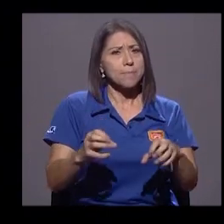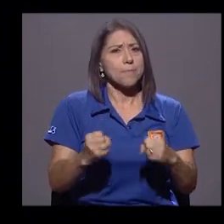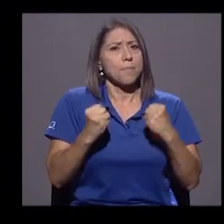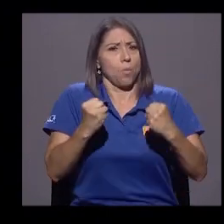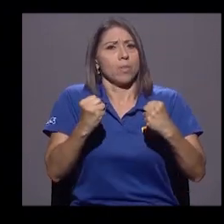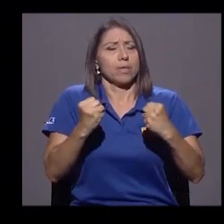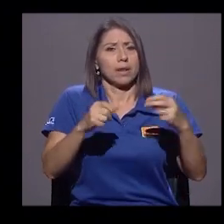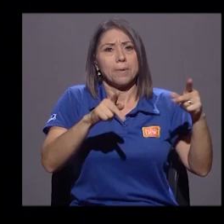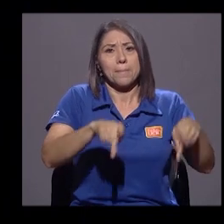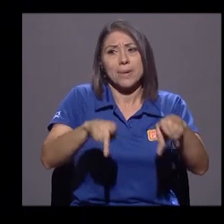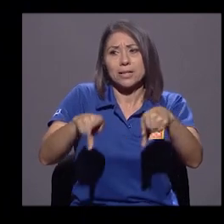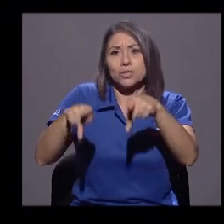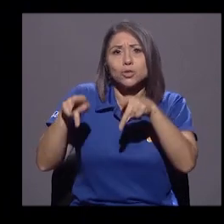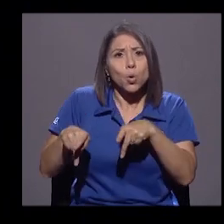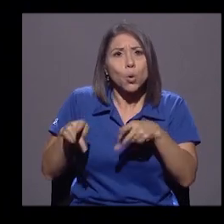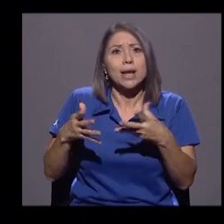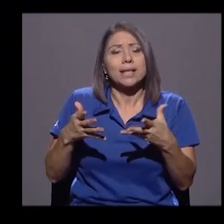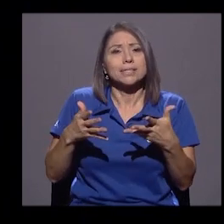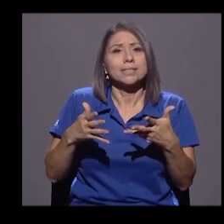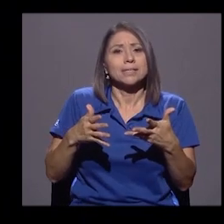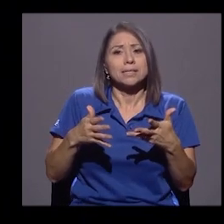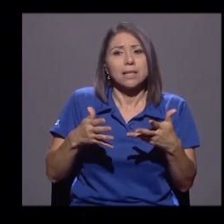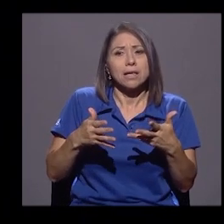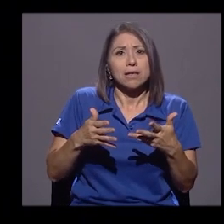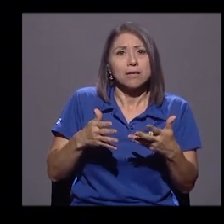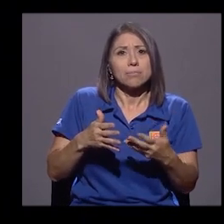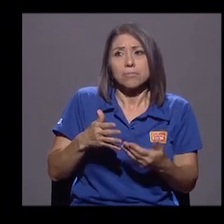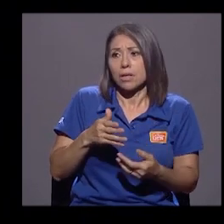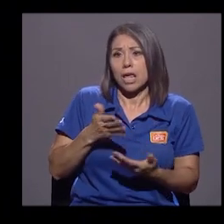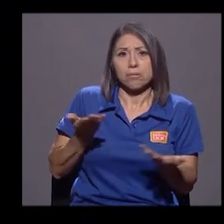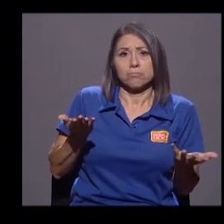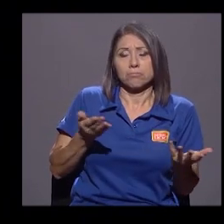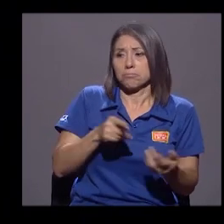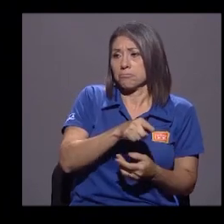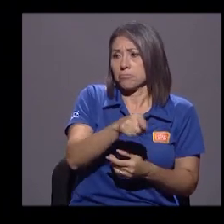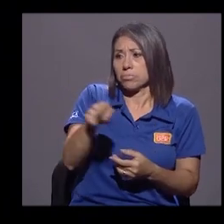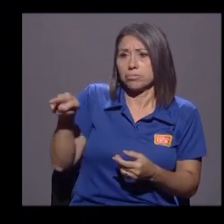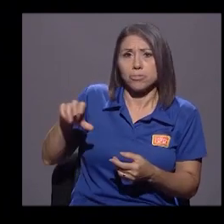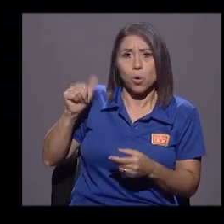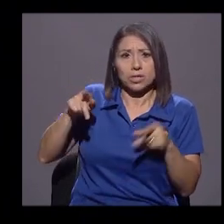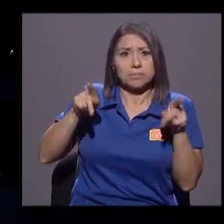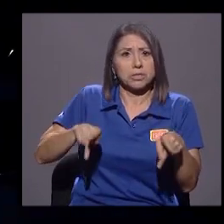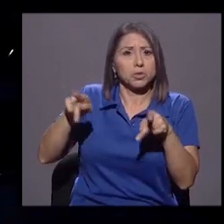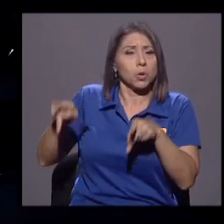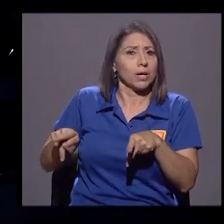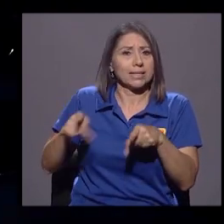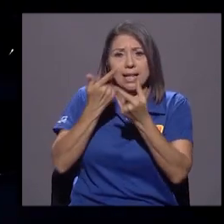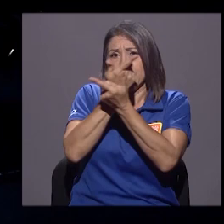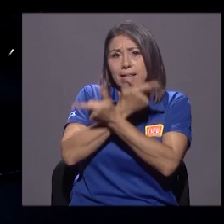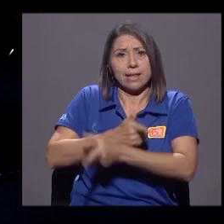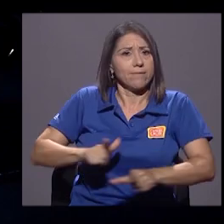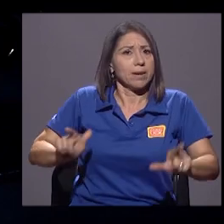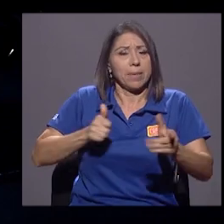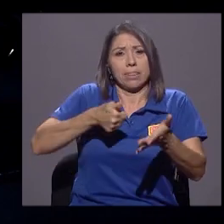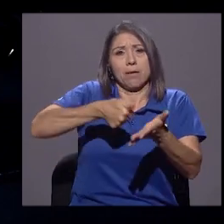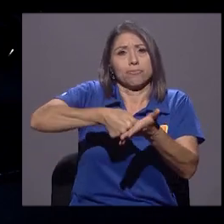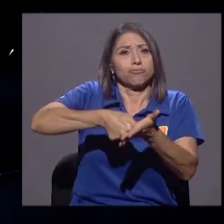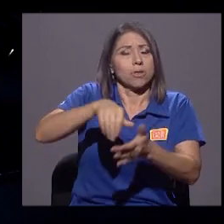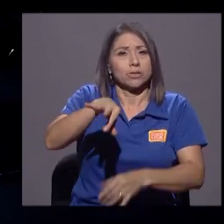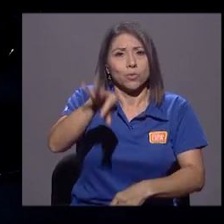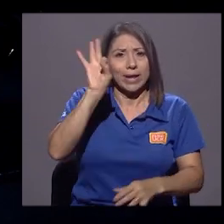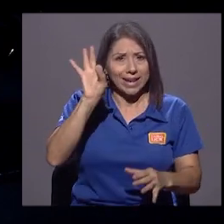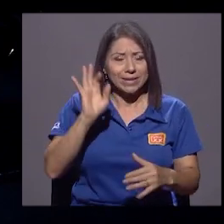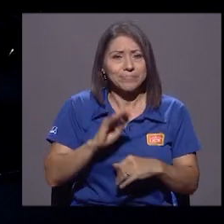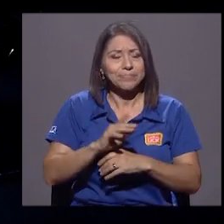libremente escoger. Y nosotros tenemos el